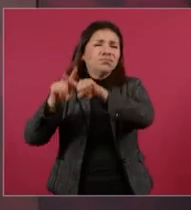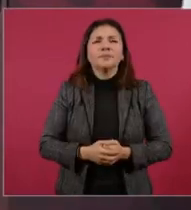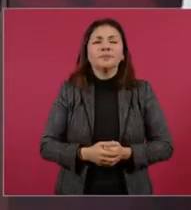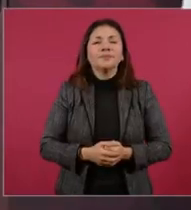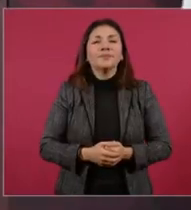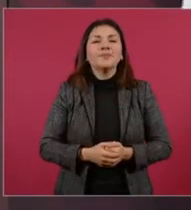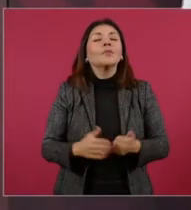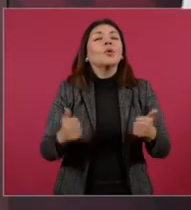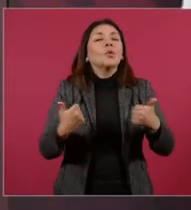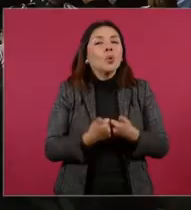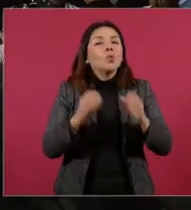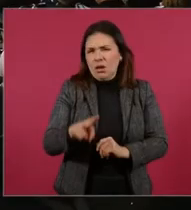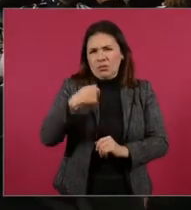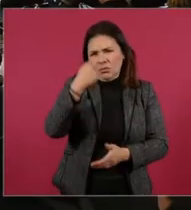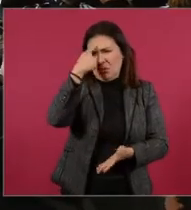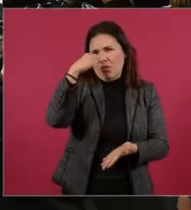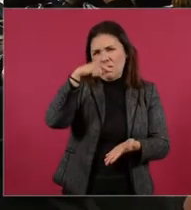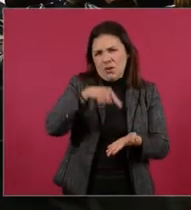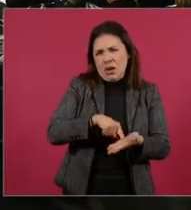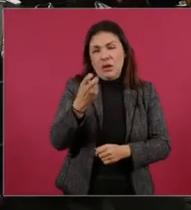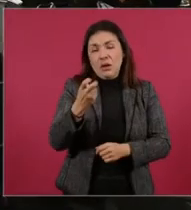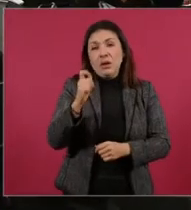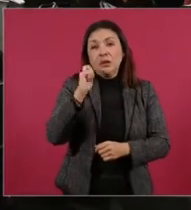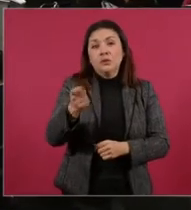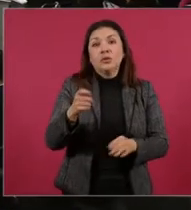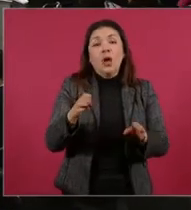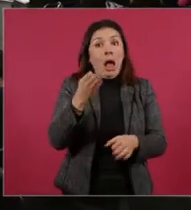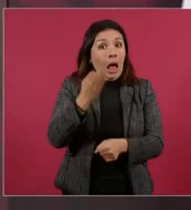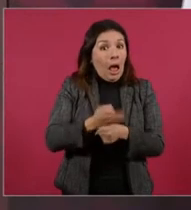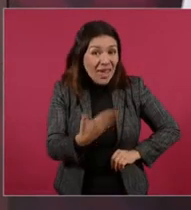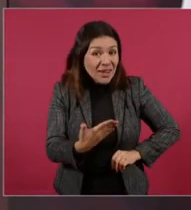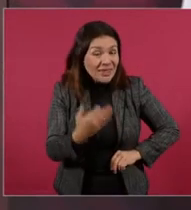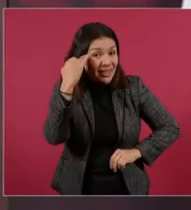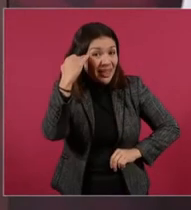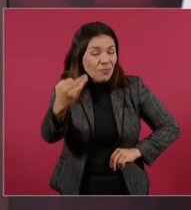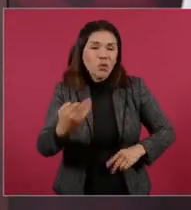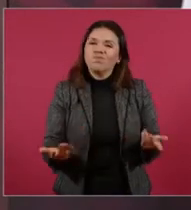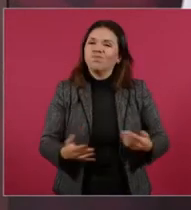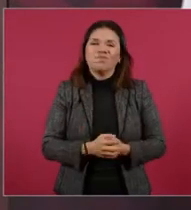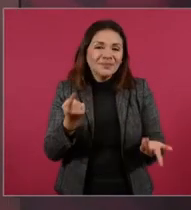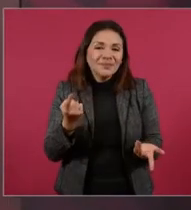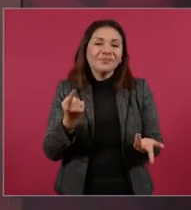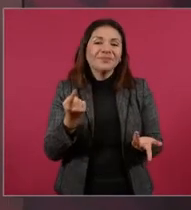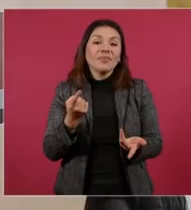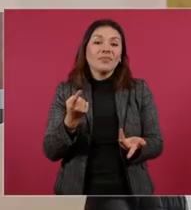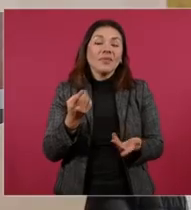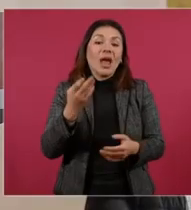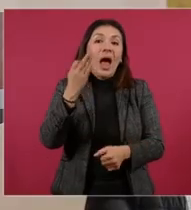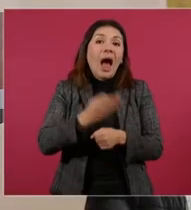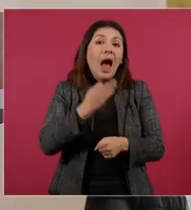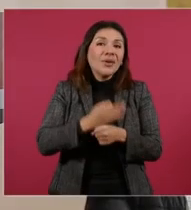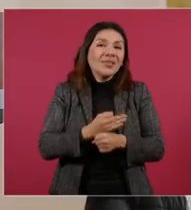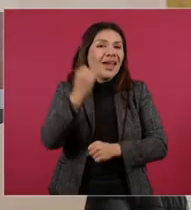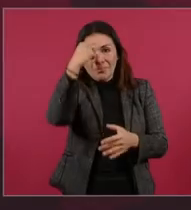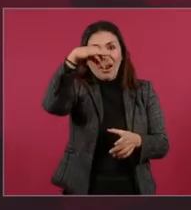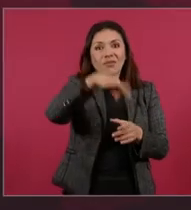Nada más que no creo que sea, sinceramente lo digo, el momento más adecuado, porque estamos en temporada